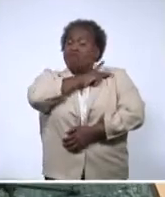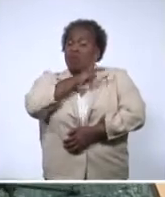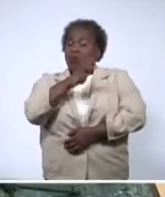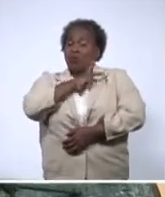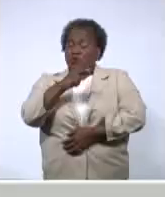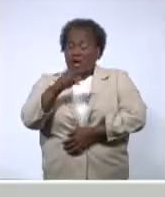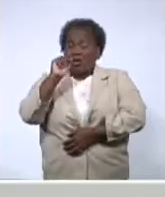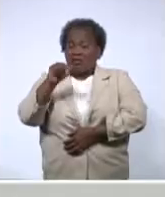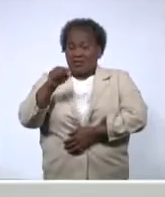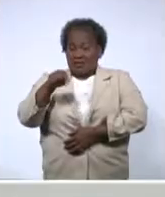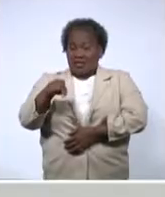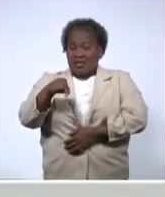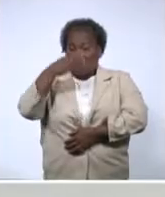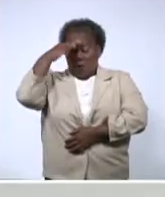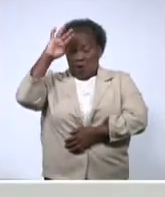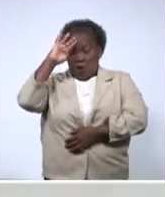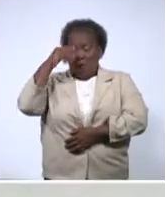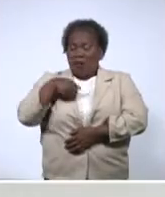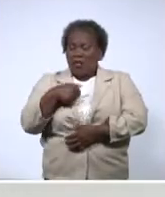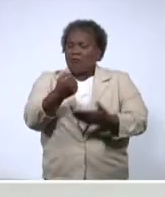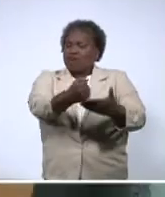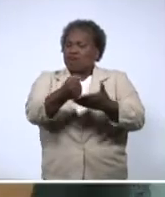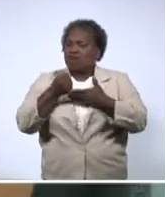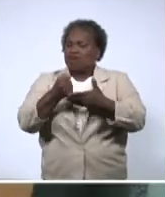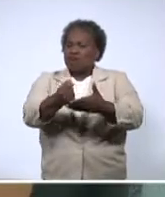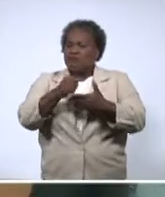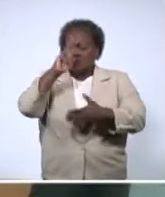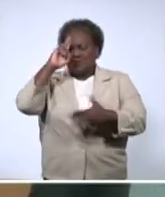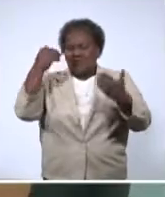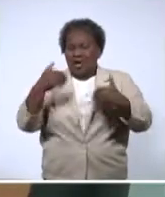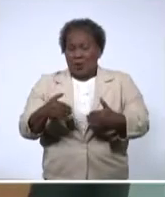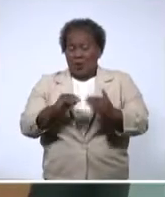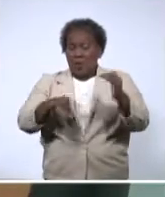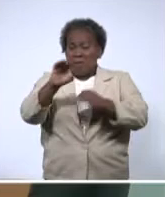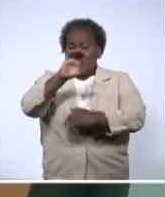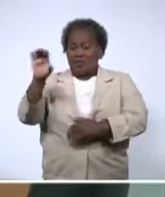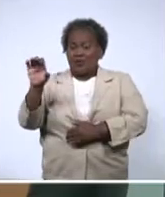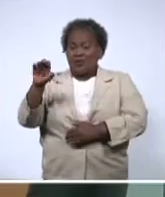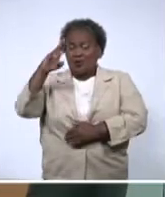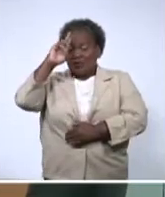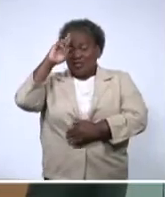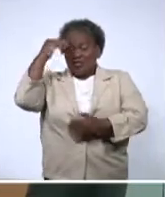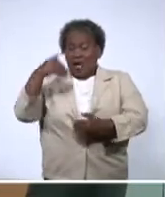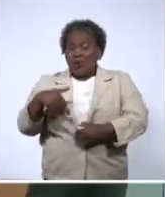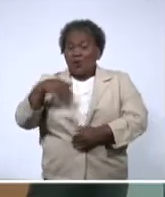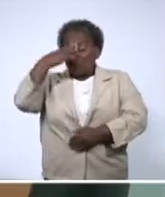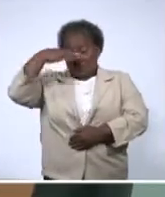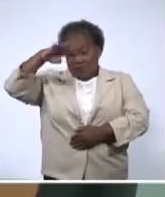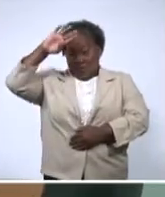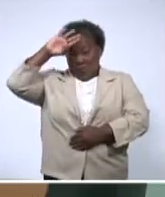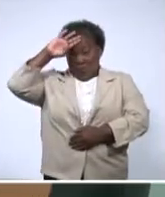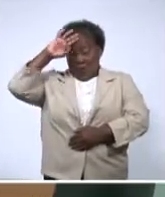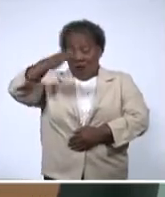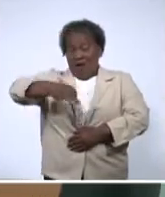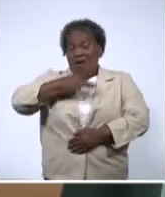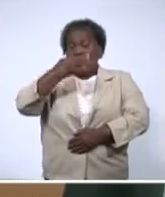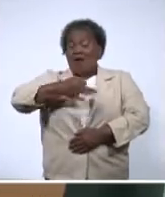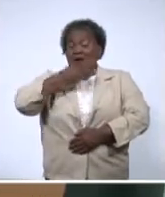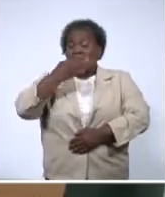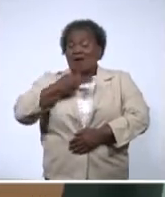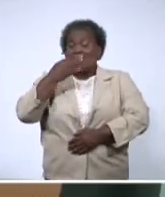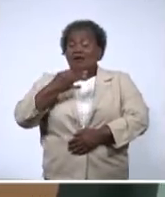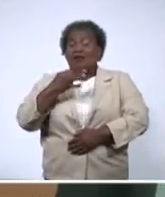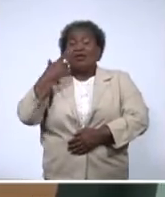consolidar sus nexos en materia de salud. Por su parte, el ministro de Salud Pública de Cuba, José Ángel Portal Miranda, destacó que resulta